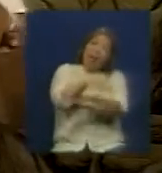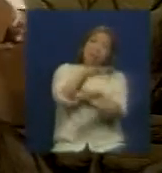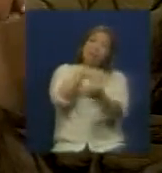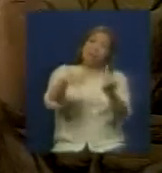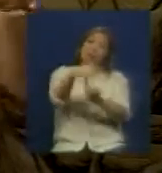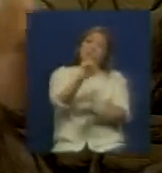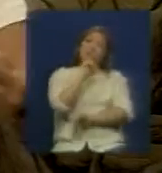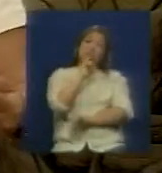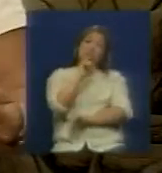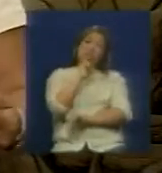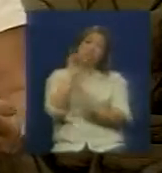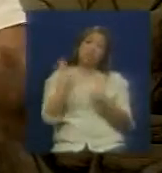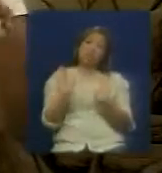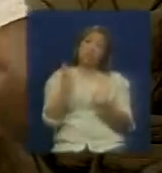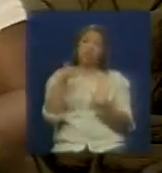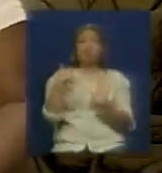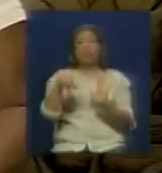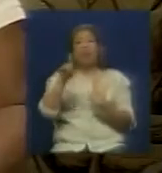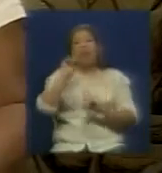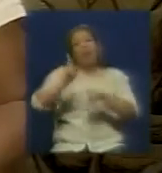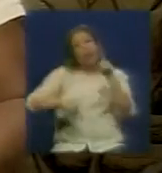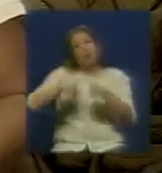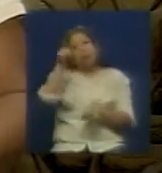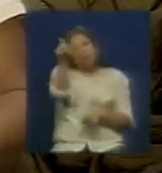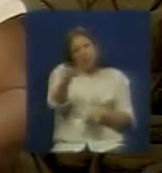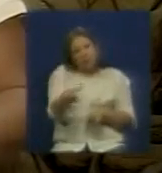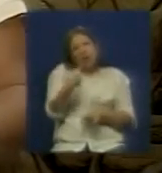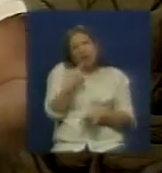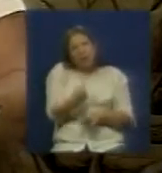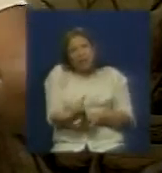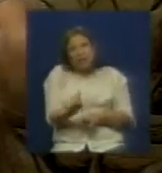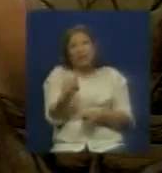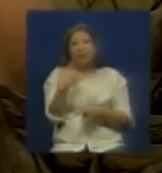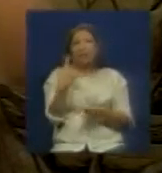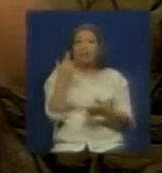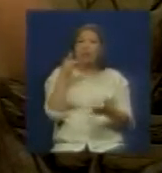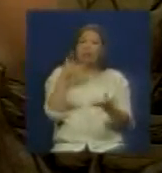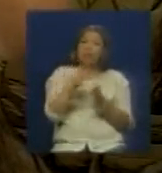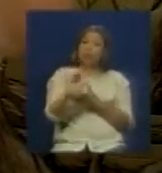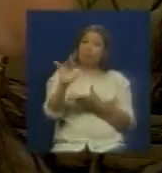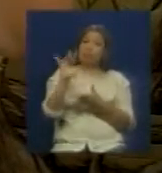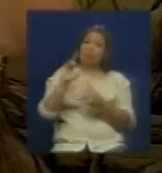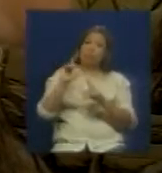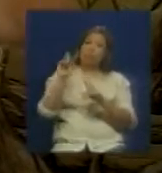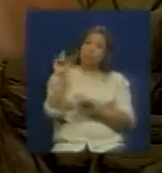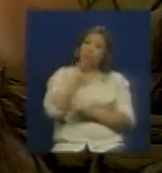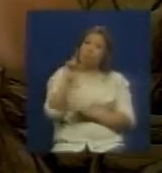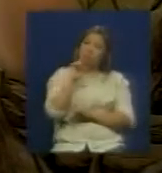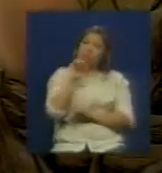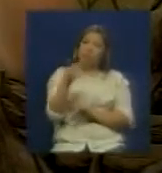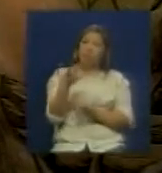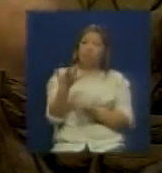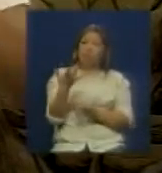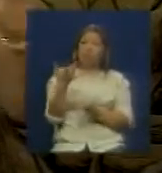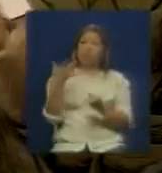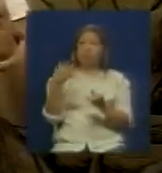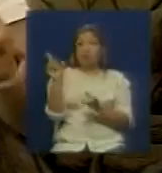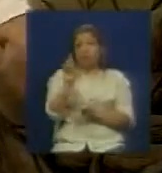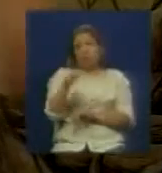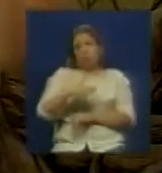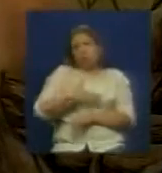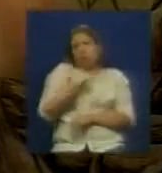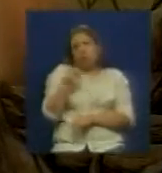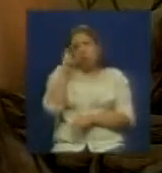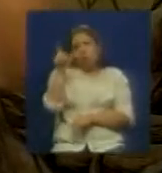habían estado diciendo y que de alguna manera las bases más arriba ¿verdad? No el